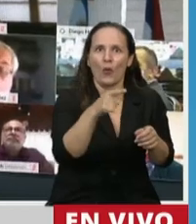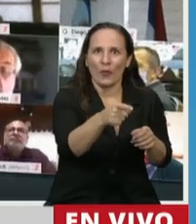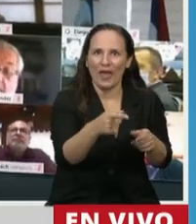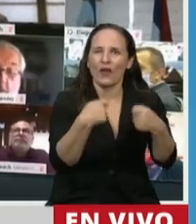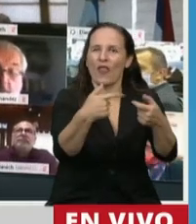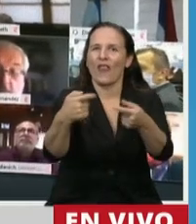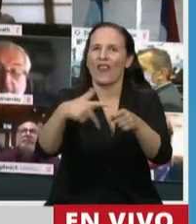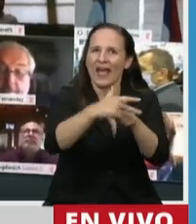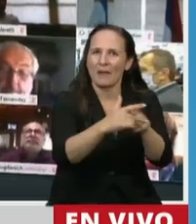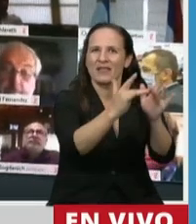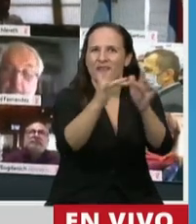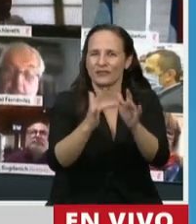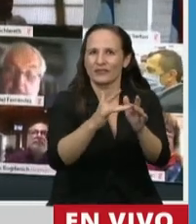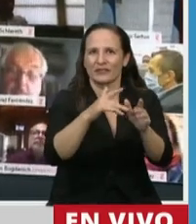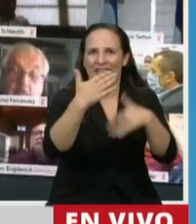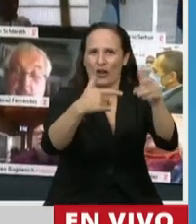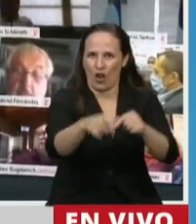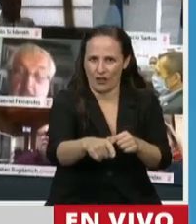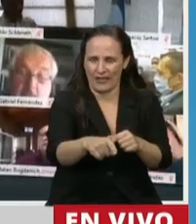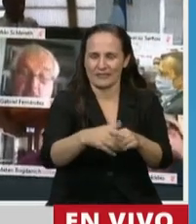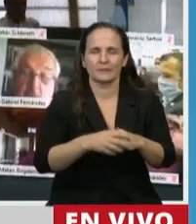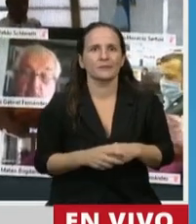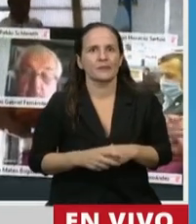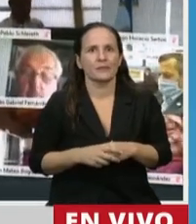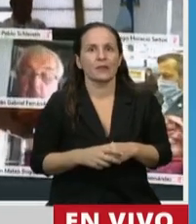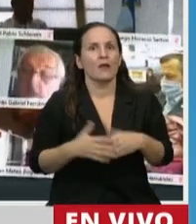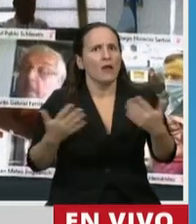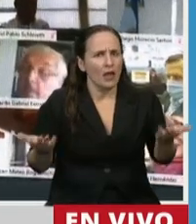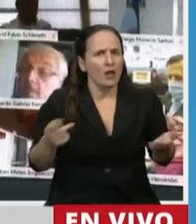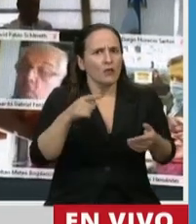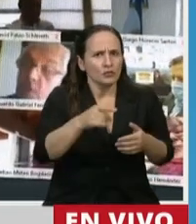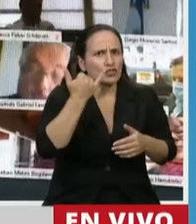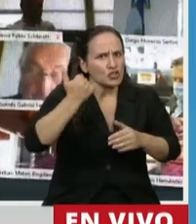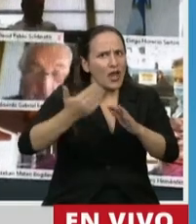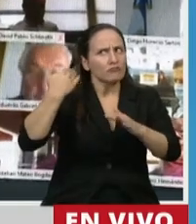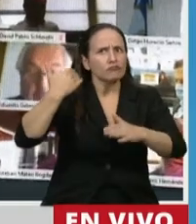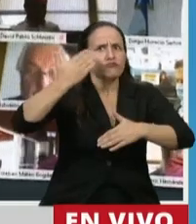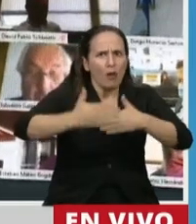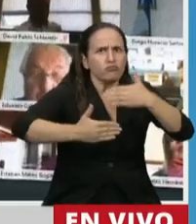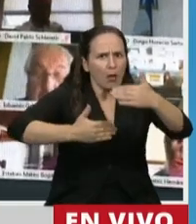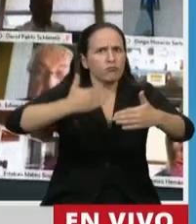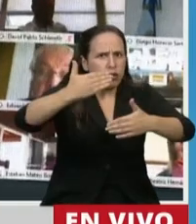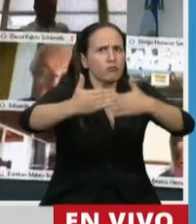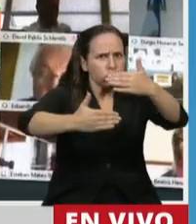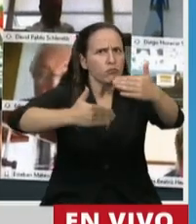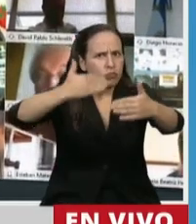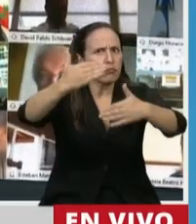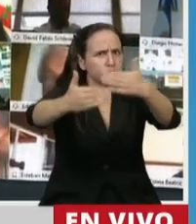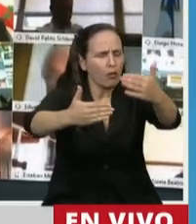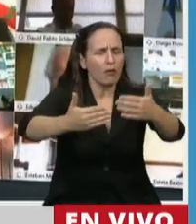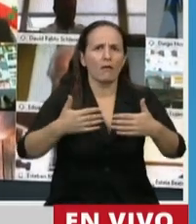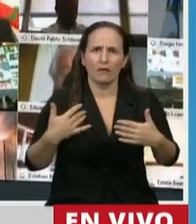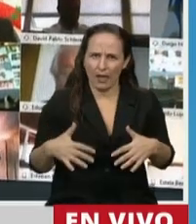Educativa. Estos fueron profundos y grandes avances en donde miramos, no con